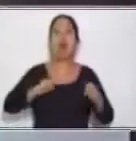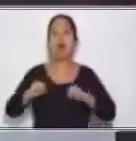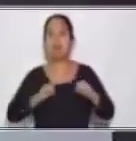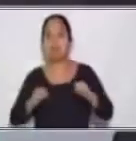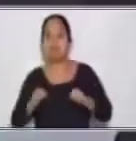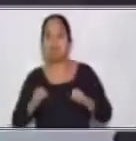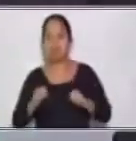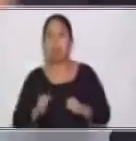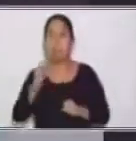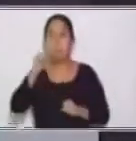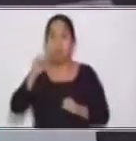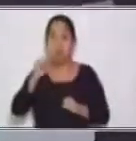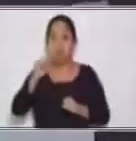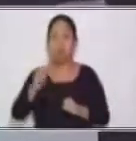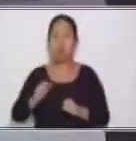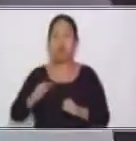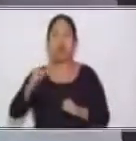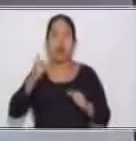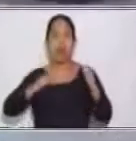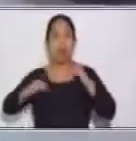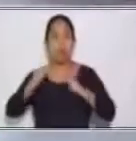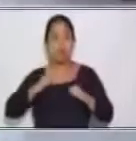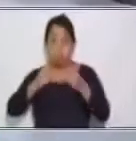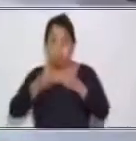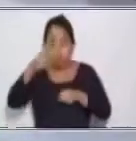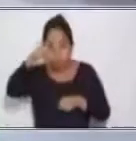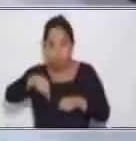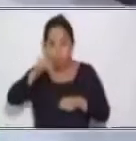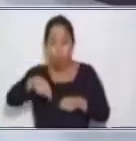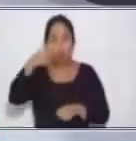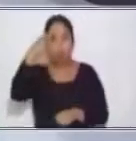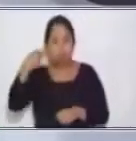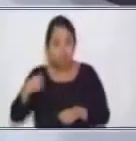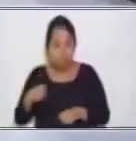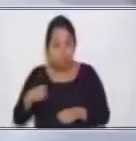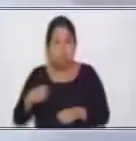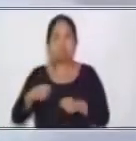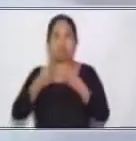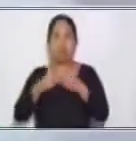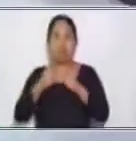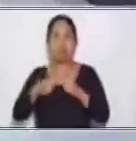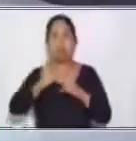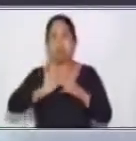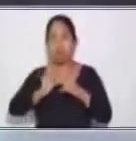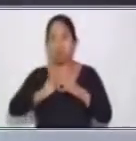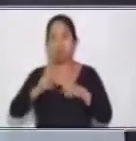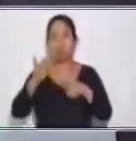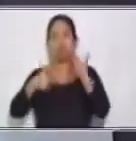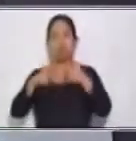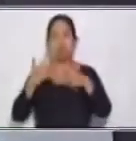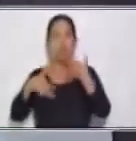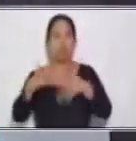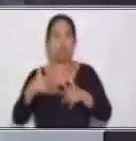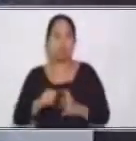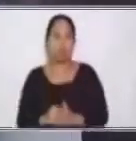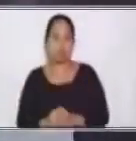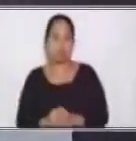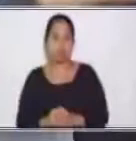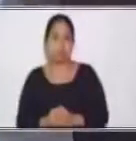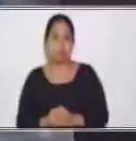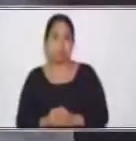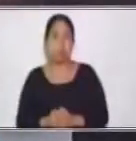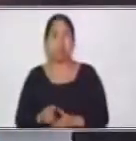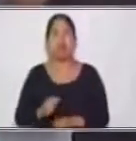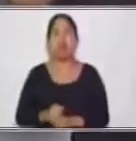estamos realizando en el tiempo presente. Nancy realiza la interpretación de lengua de señas. Claramente